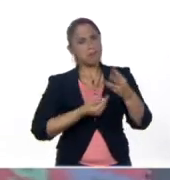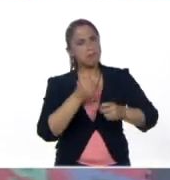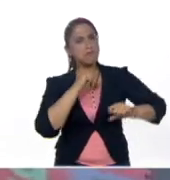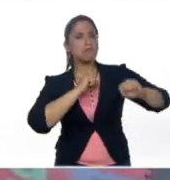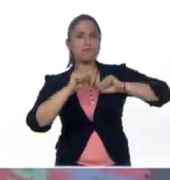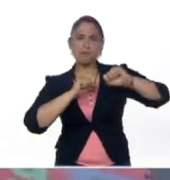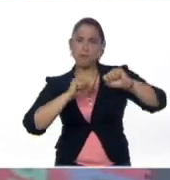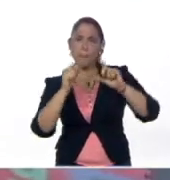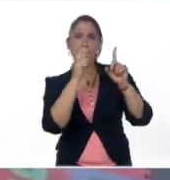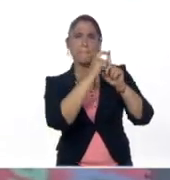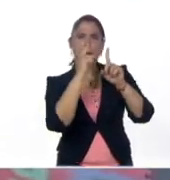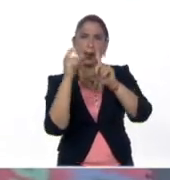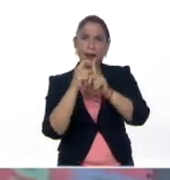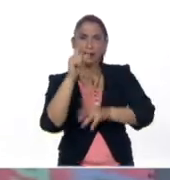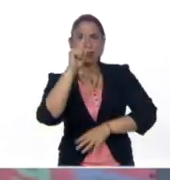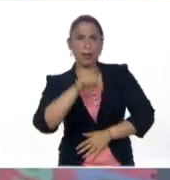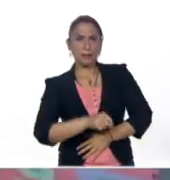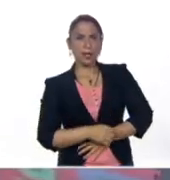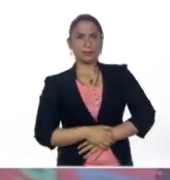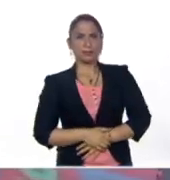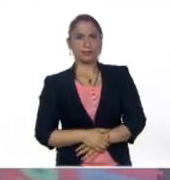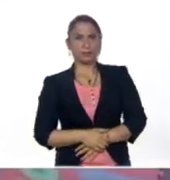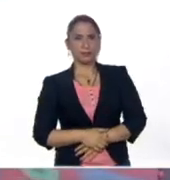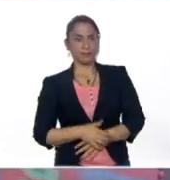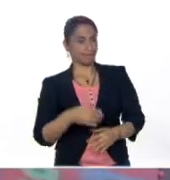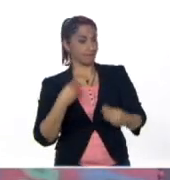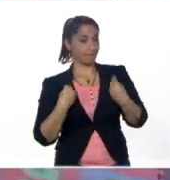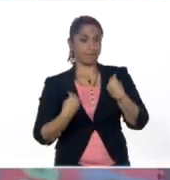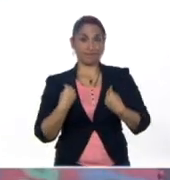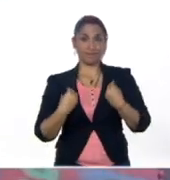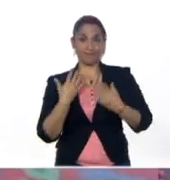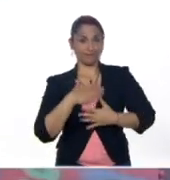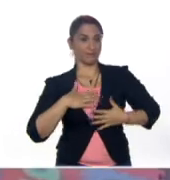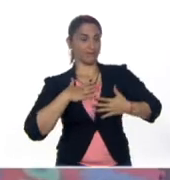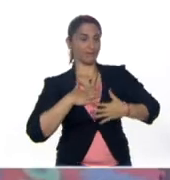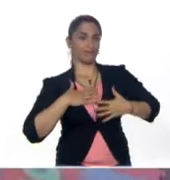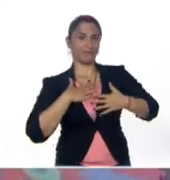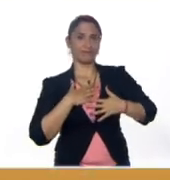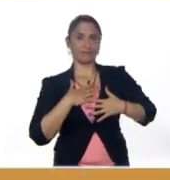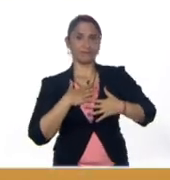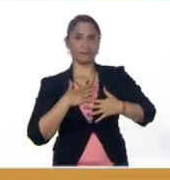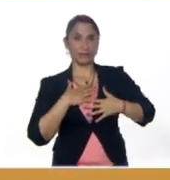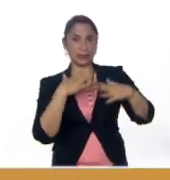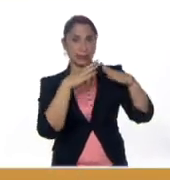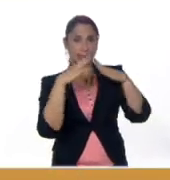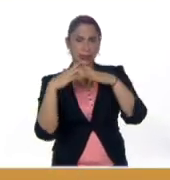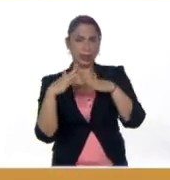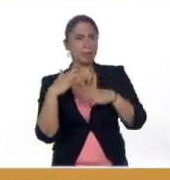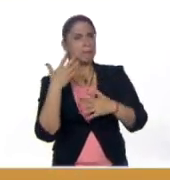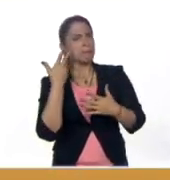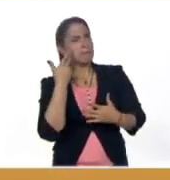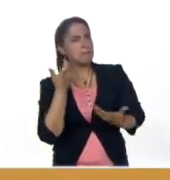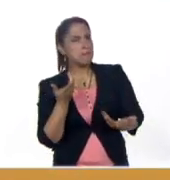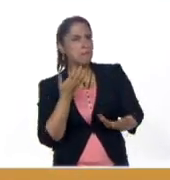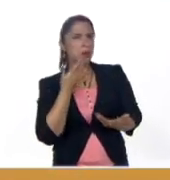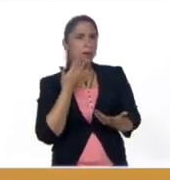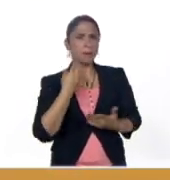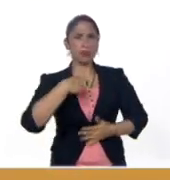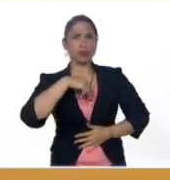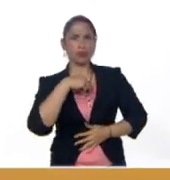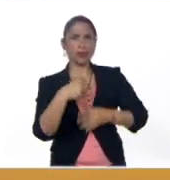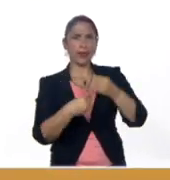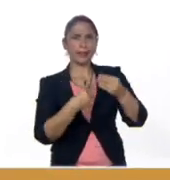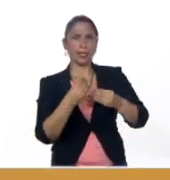las palabras y sobre todo la emoción y la diversión allá en casa. ¿Y qué te parece si nosotros hacemos la